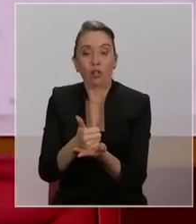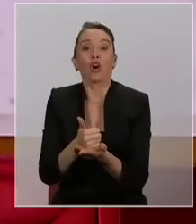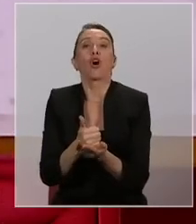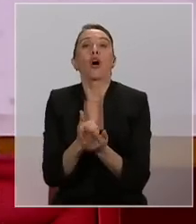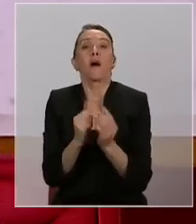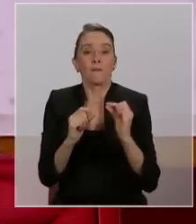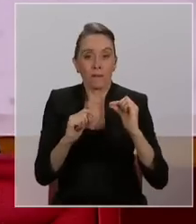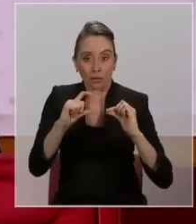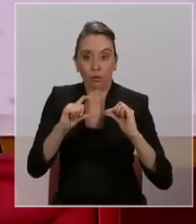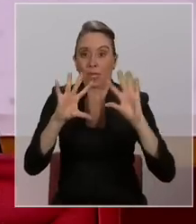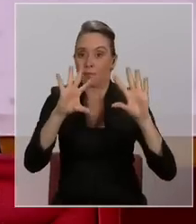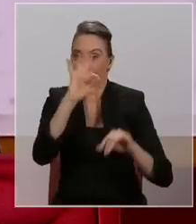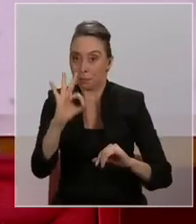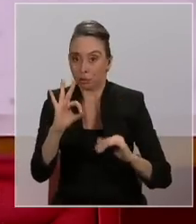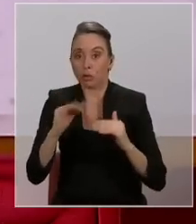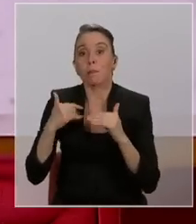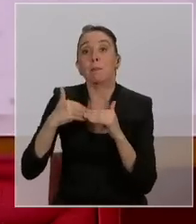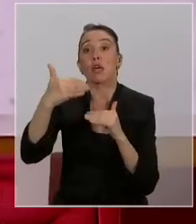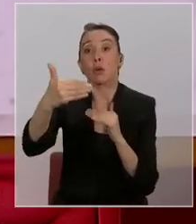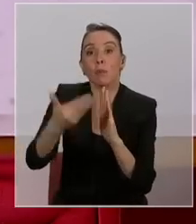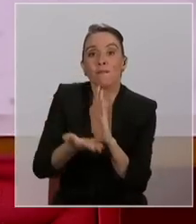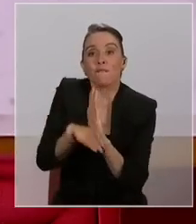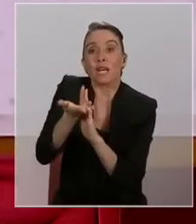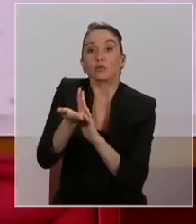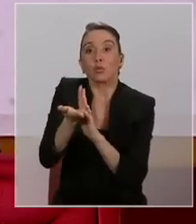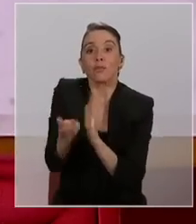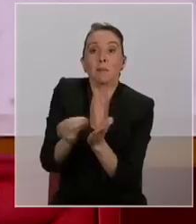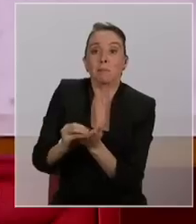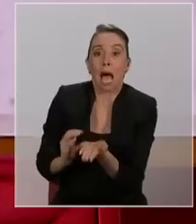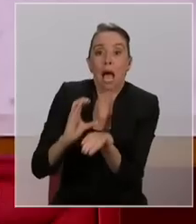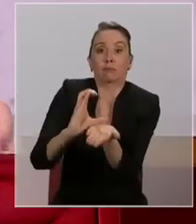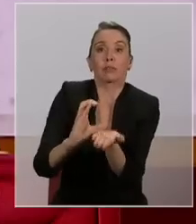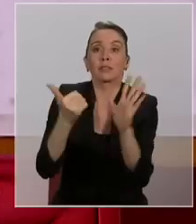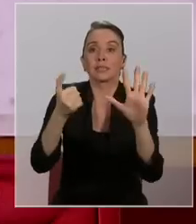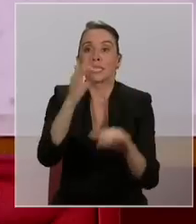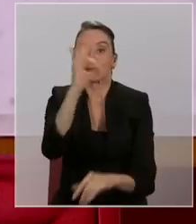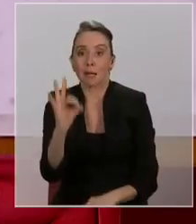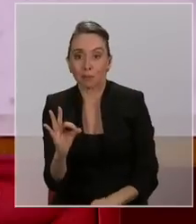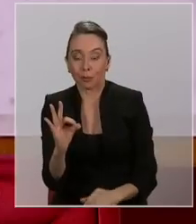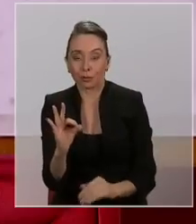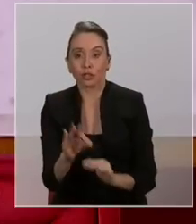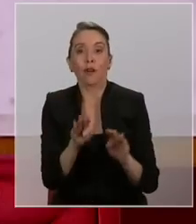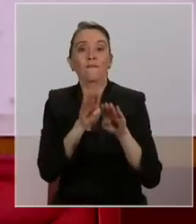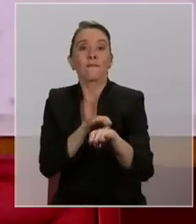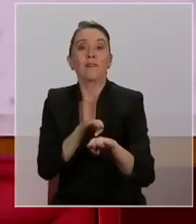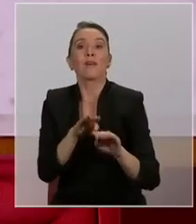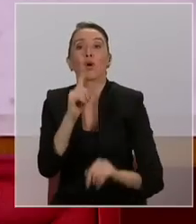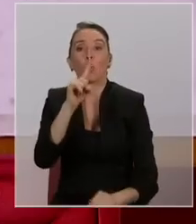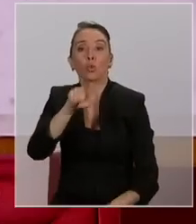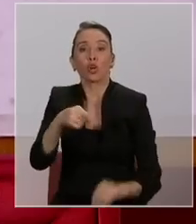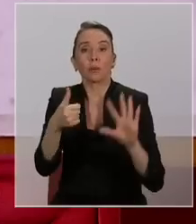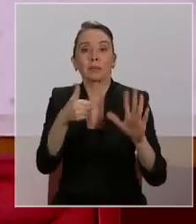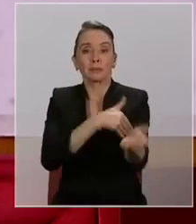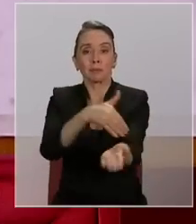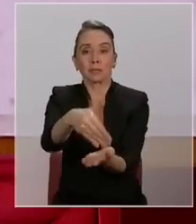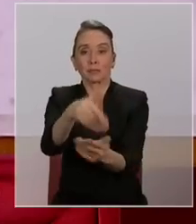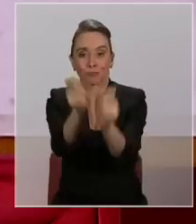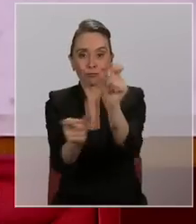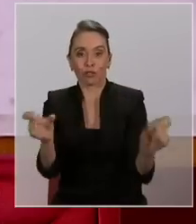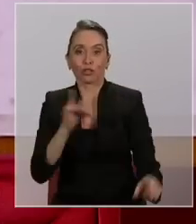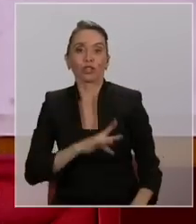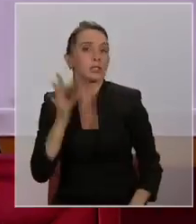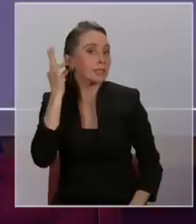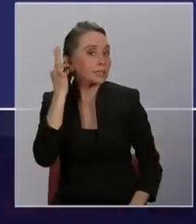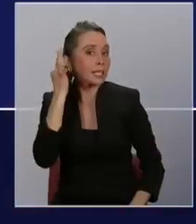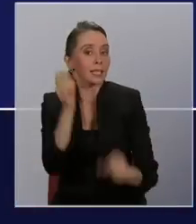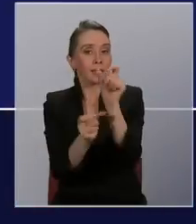pero llegando hasta un 60%. Y esto favorecerá a 1,6 millones de chilenas